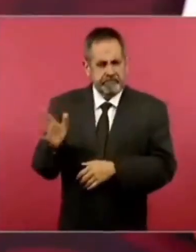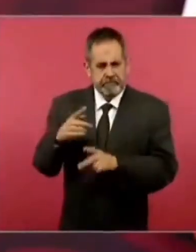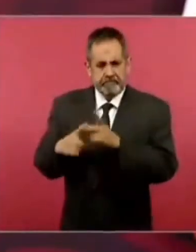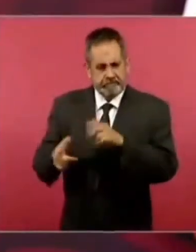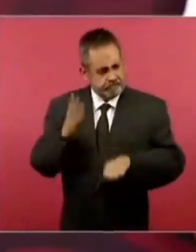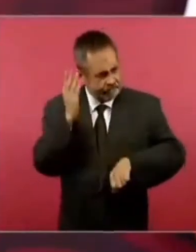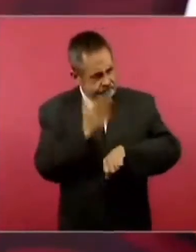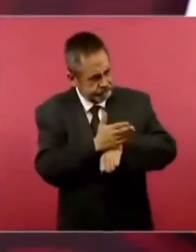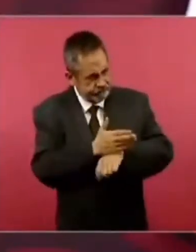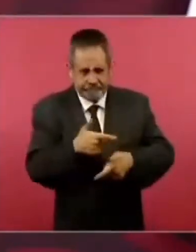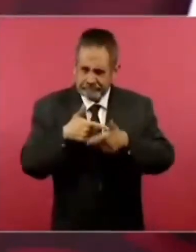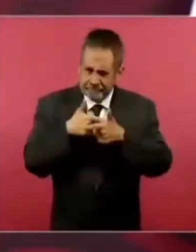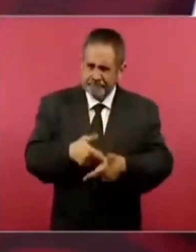y vamos a seguir avanzando con con Gracias.